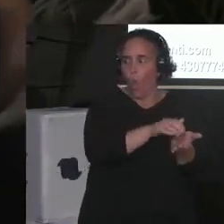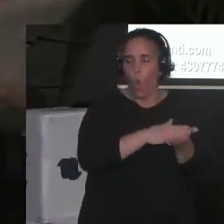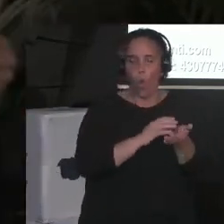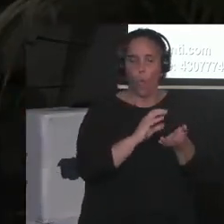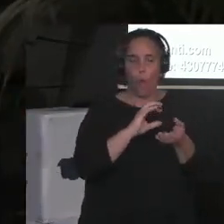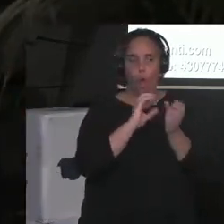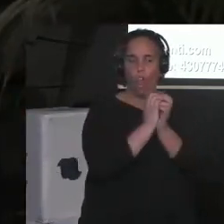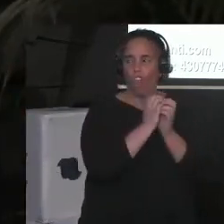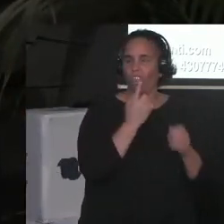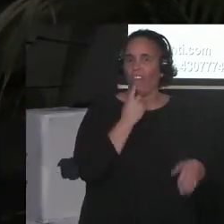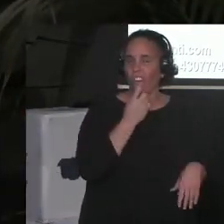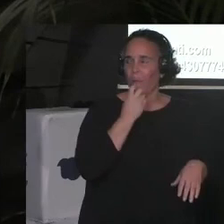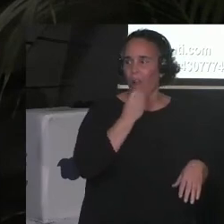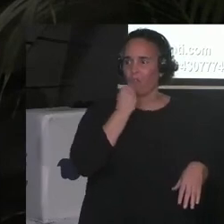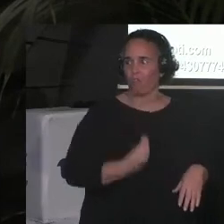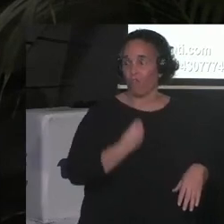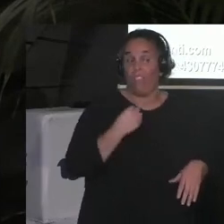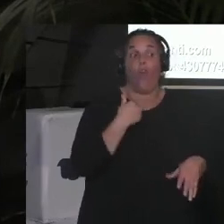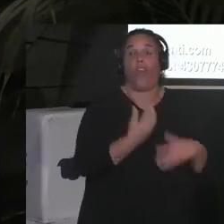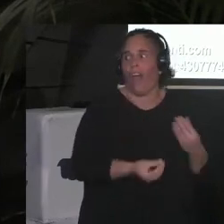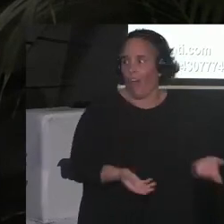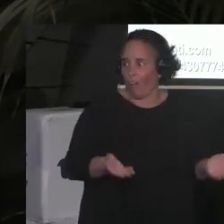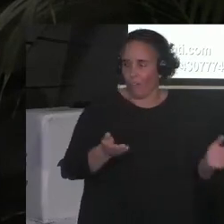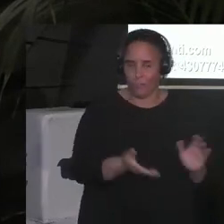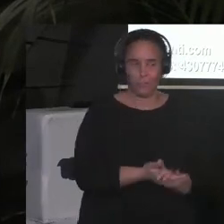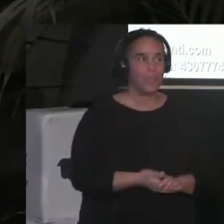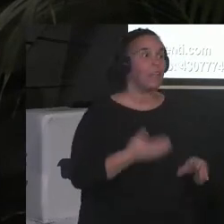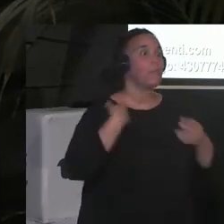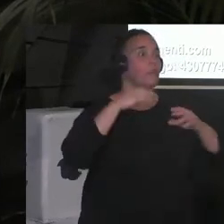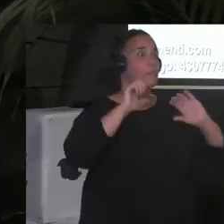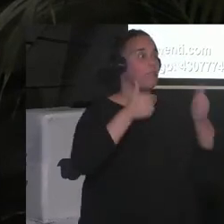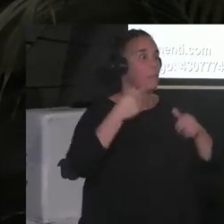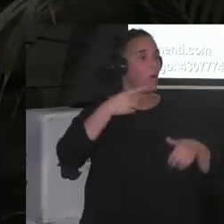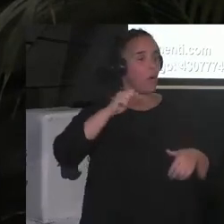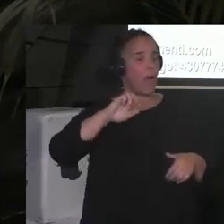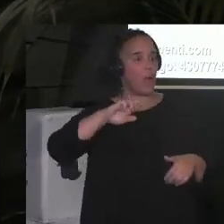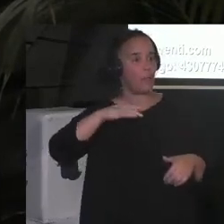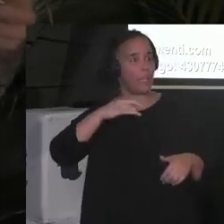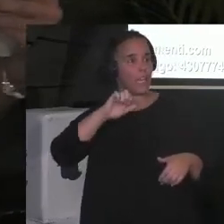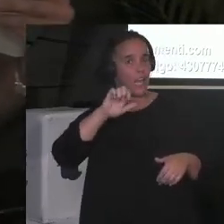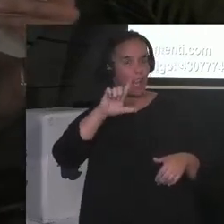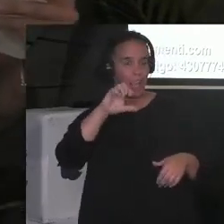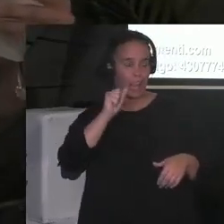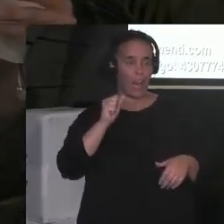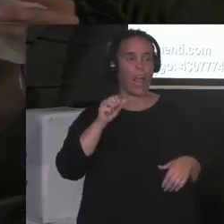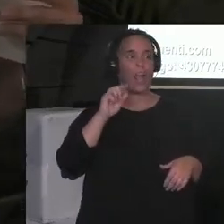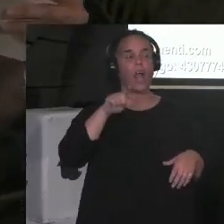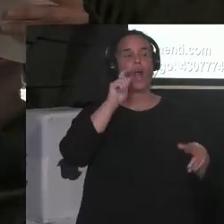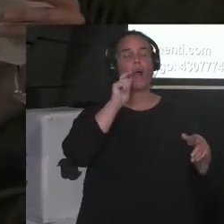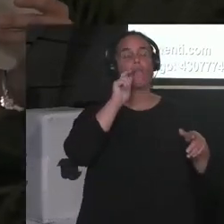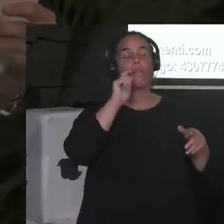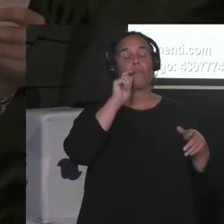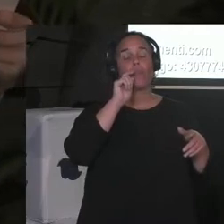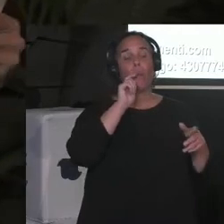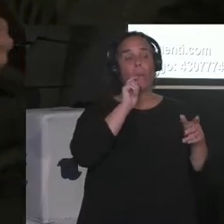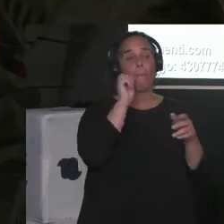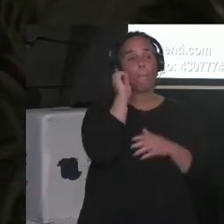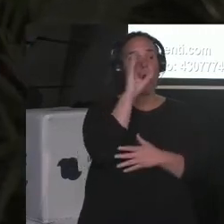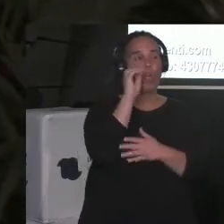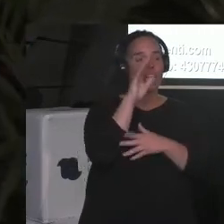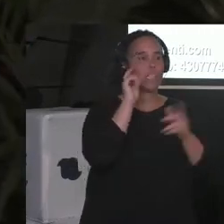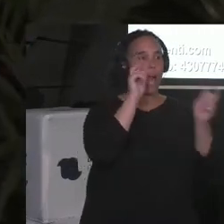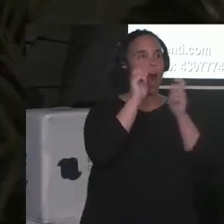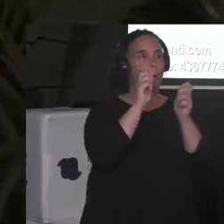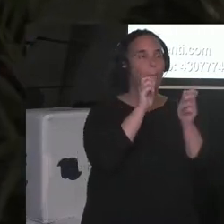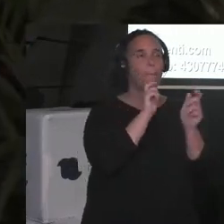Vale. Pues arrancamos con Gabriela Wiener, que hoy nos trae una ponencia titulada Periodismo de Otras Guerras. En